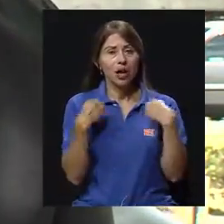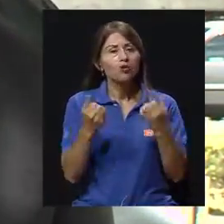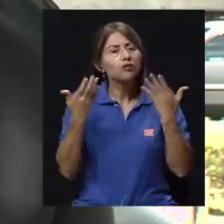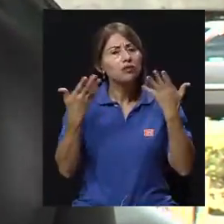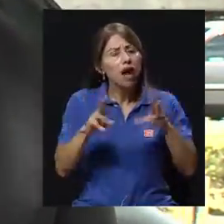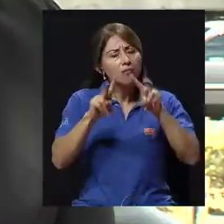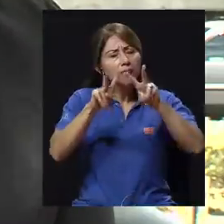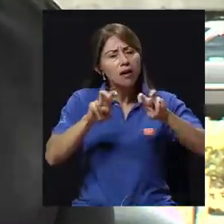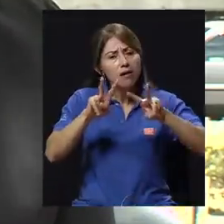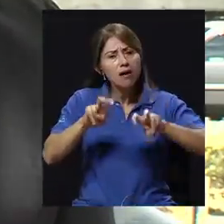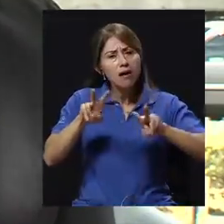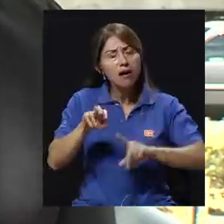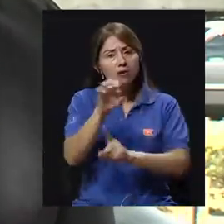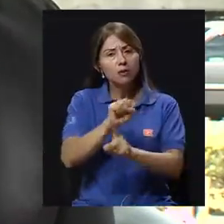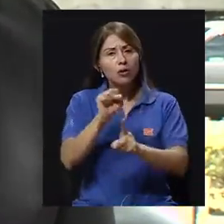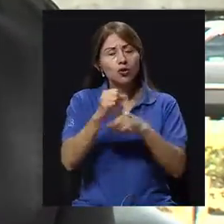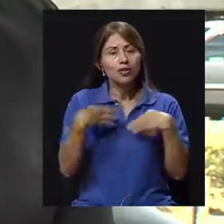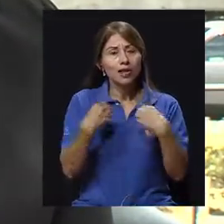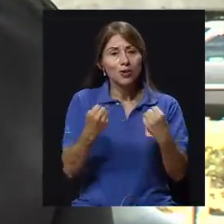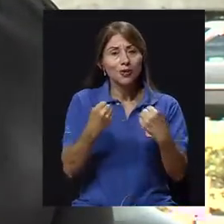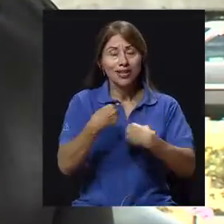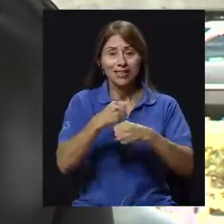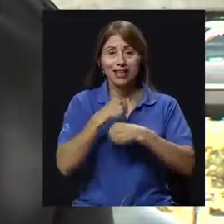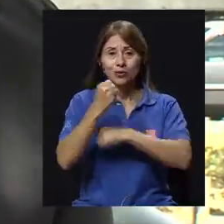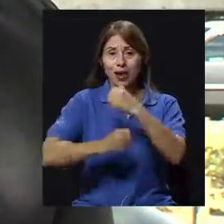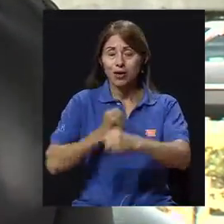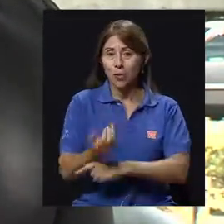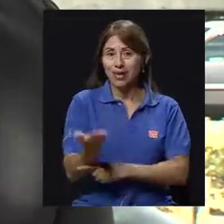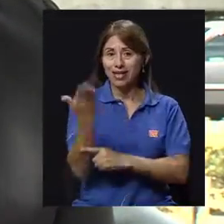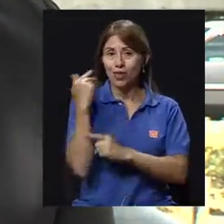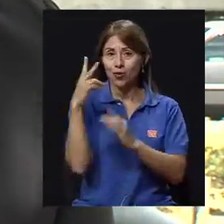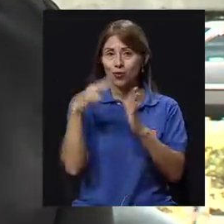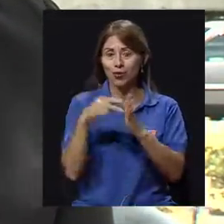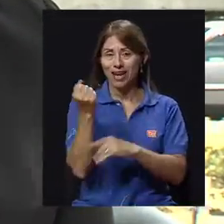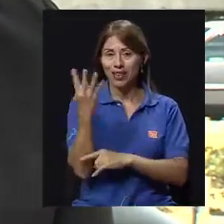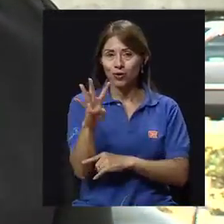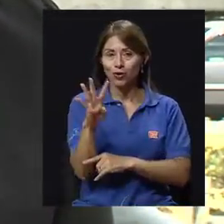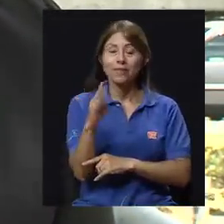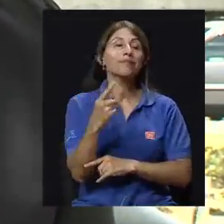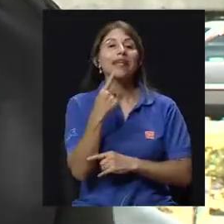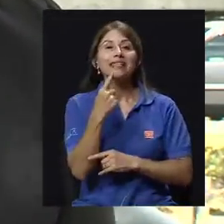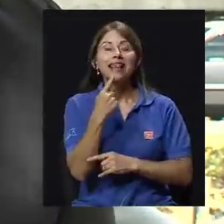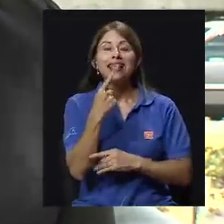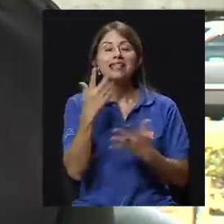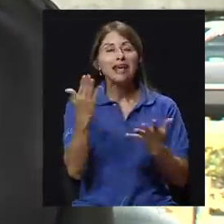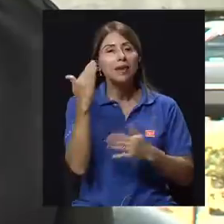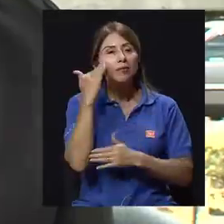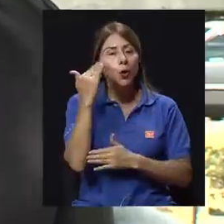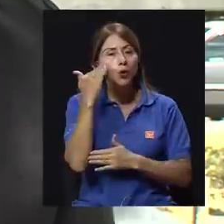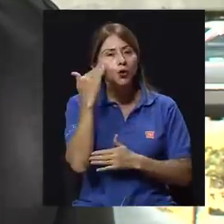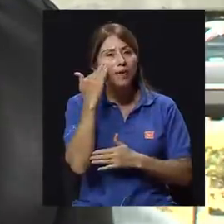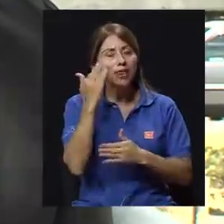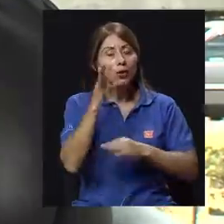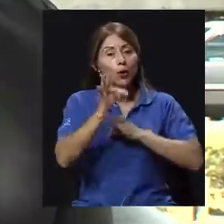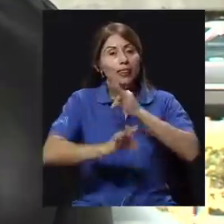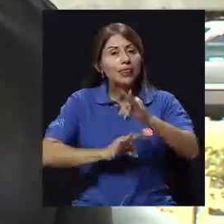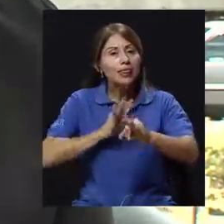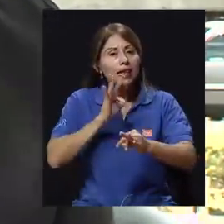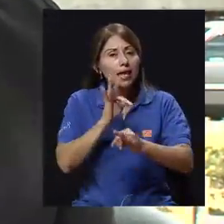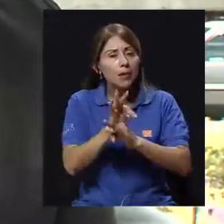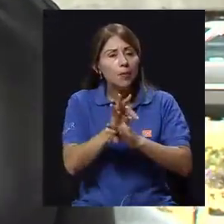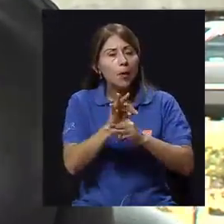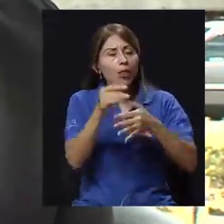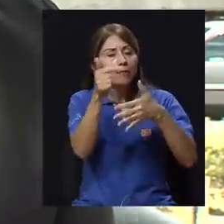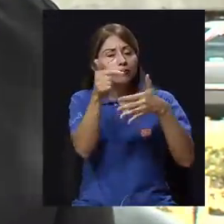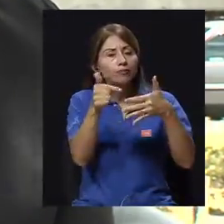de la salud que se hizo incluso en el año pasado, en el 2014. Se dice que el conocimiento del tipo de las medidas de control para evitar